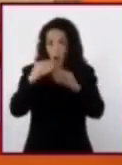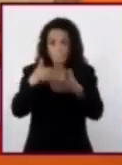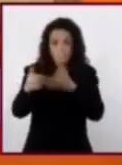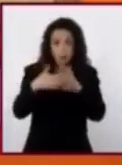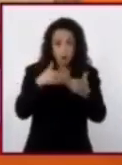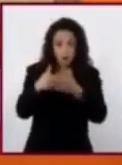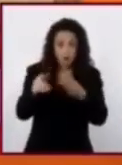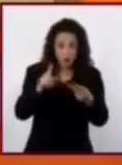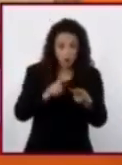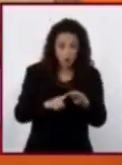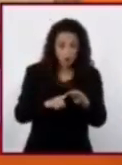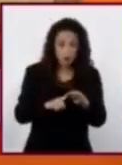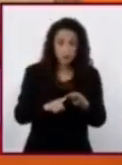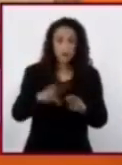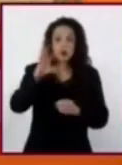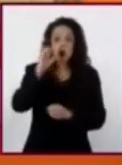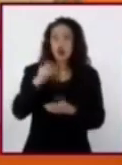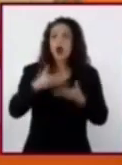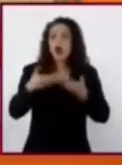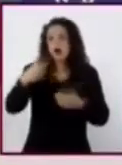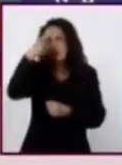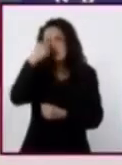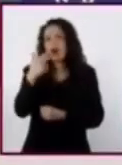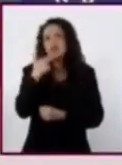cuál es la función que ahora tienen.